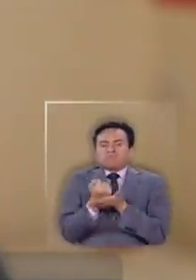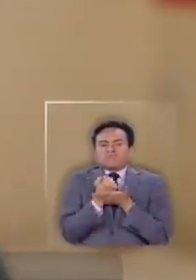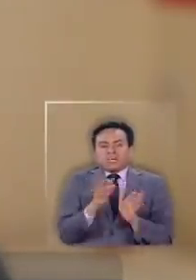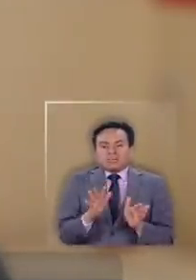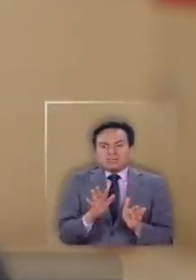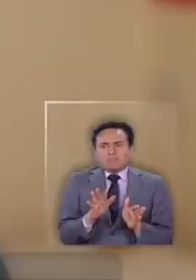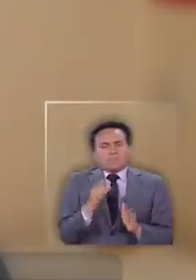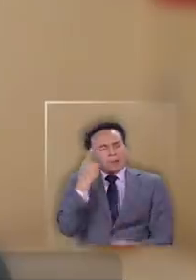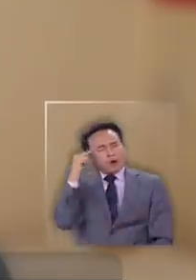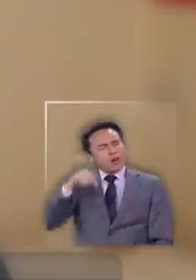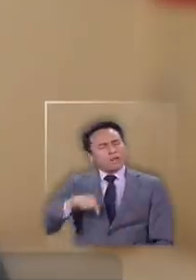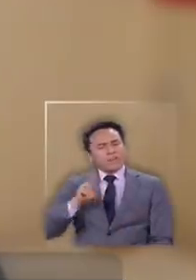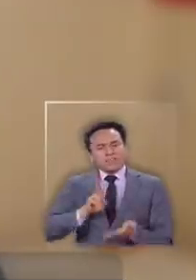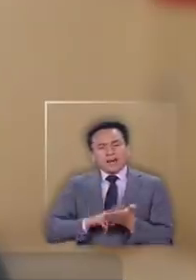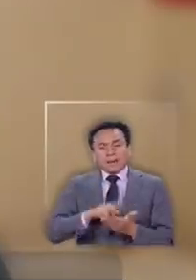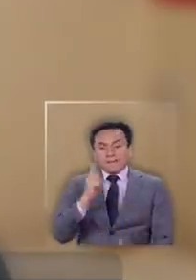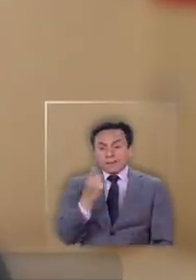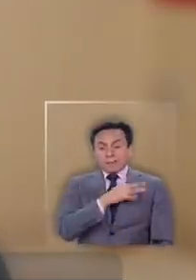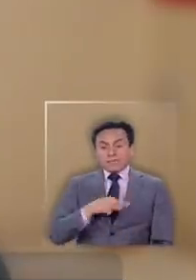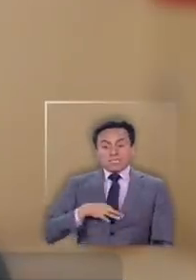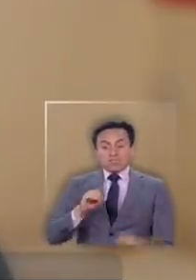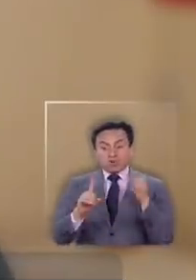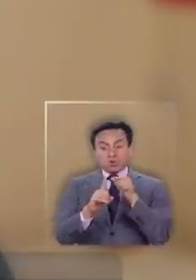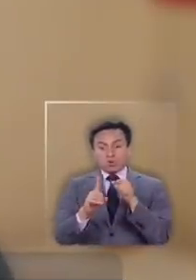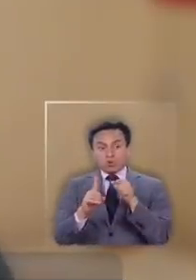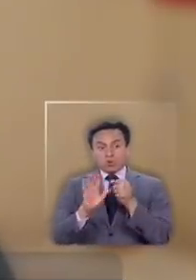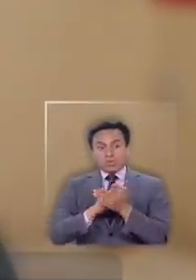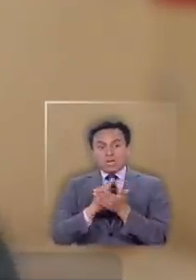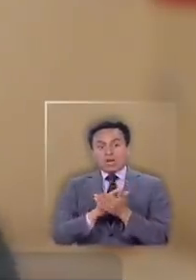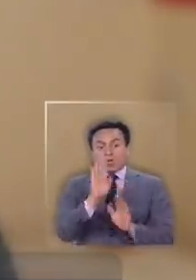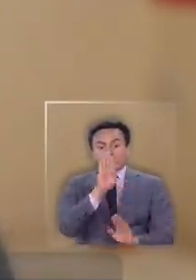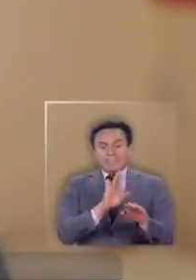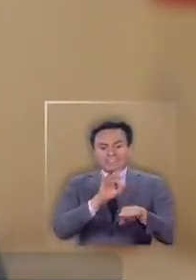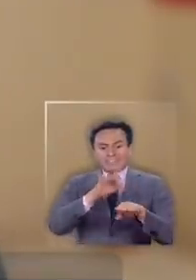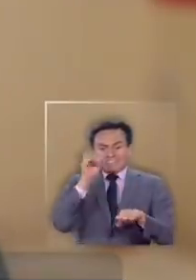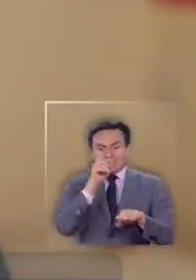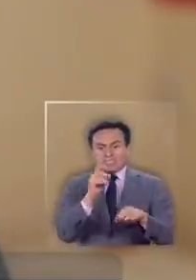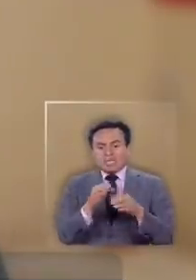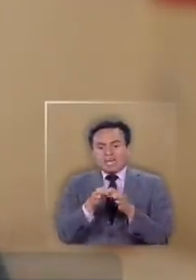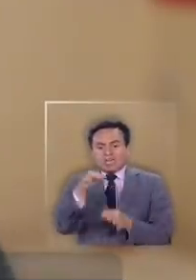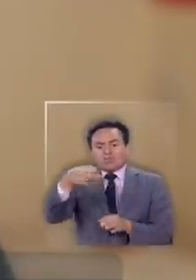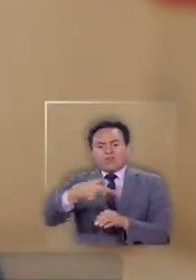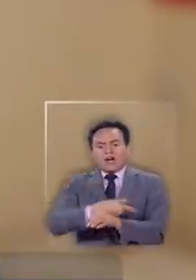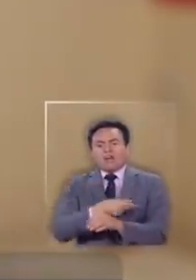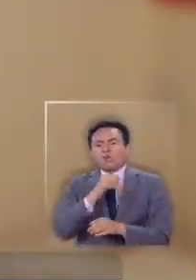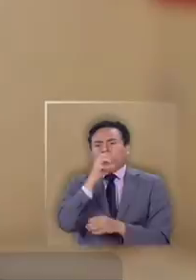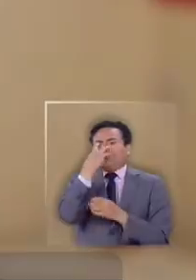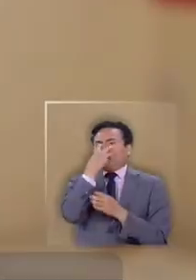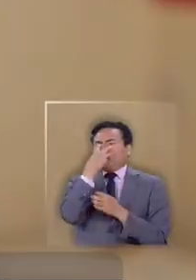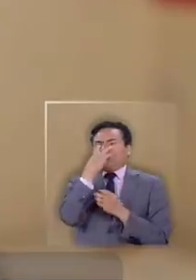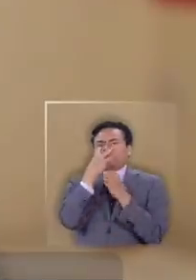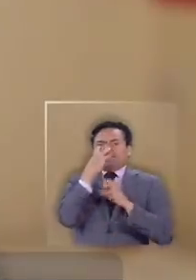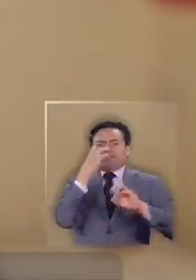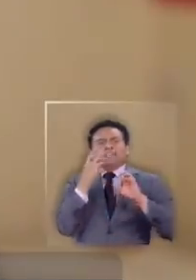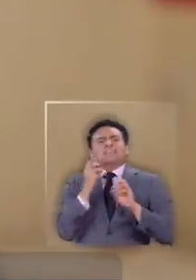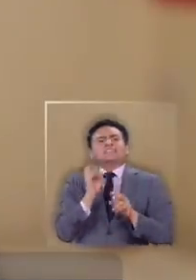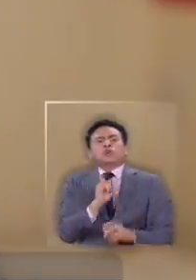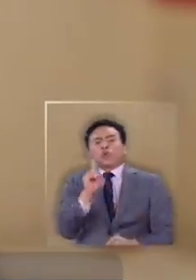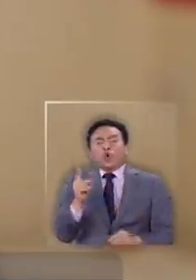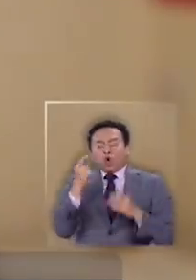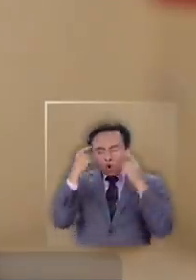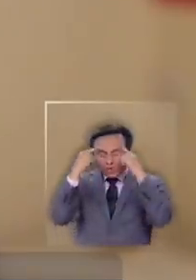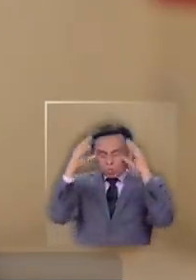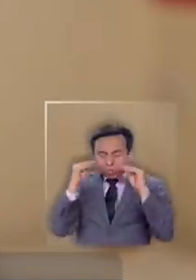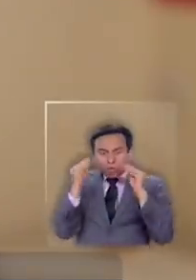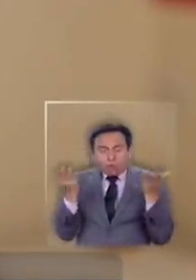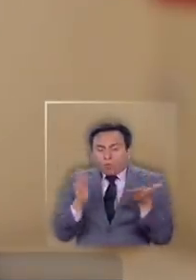ahora no sabemos entonces si el primer ministro ha pasado a cuidados intensivos para ser intubado o no, si está consciente o no. La verdad es